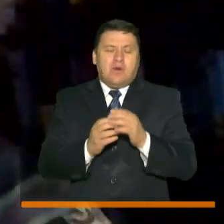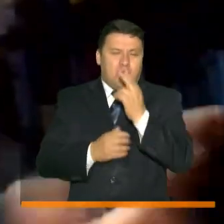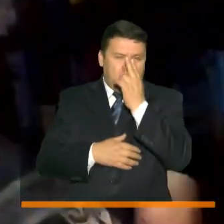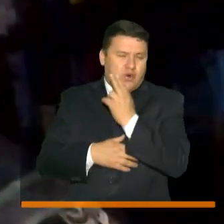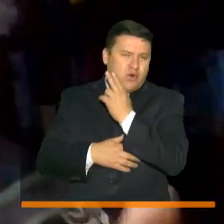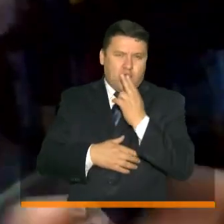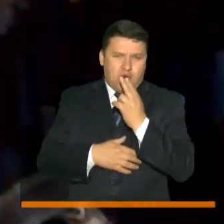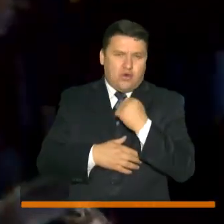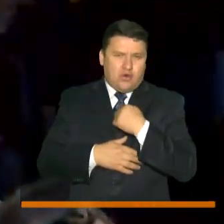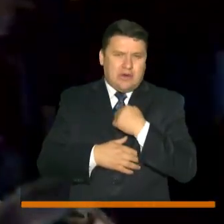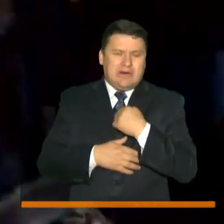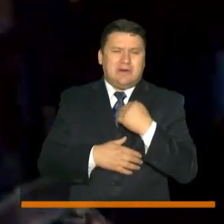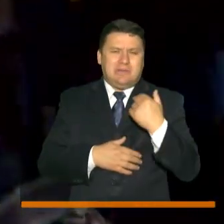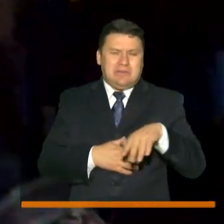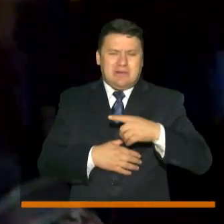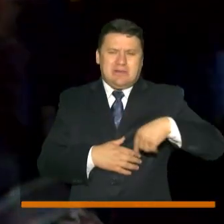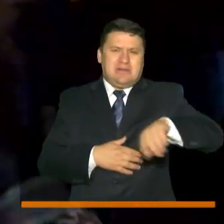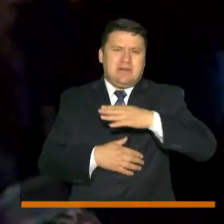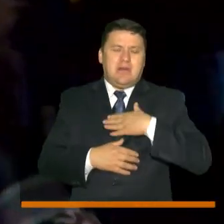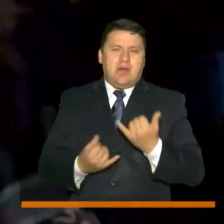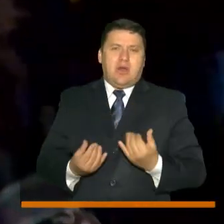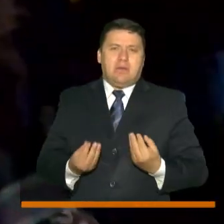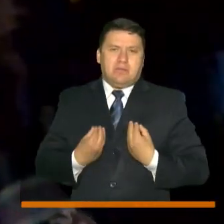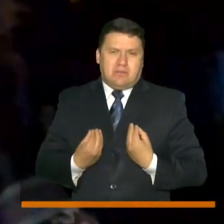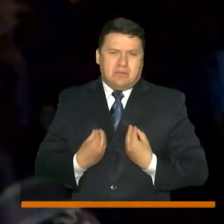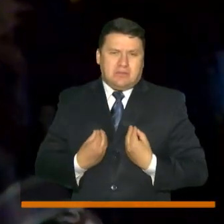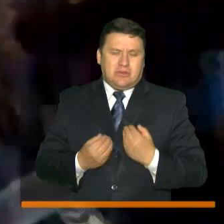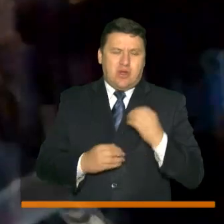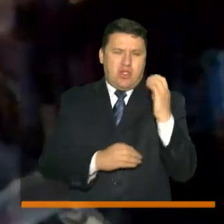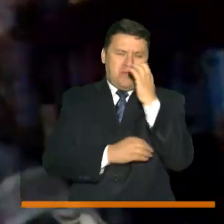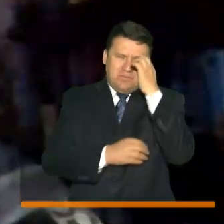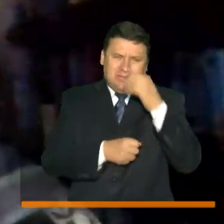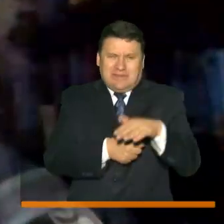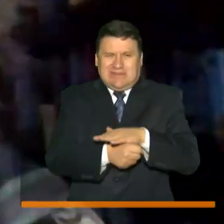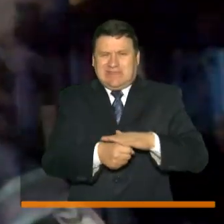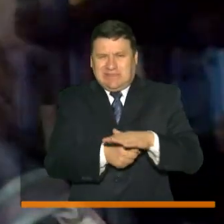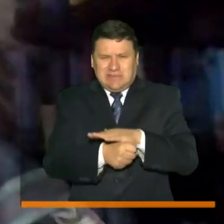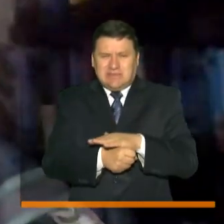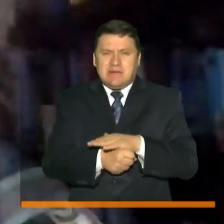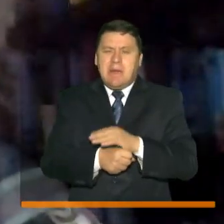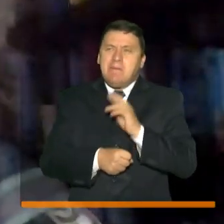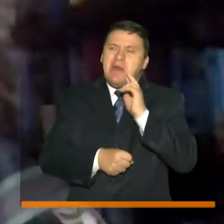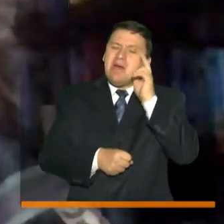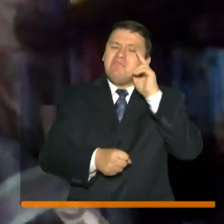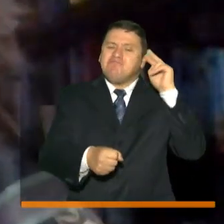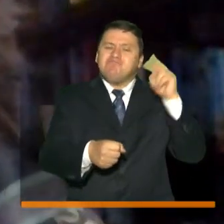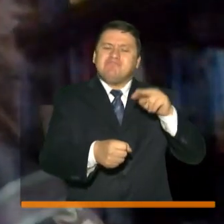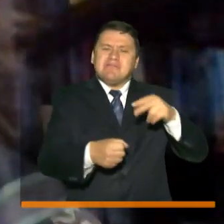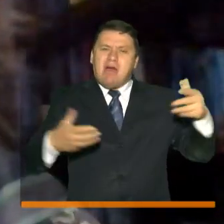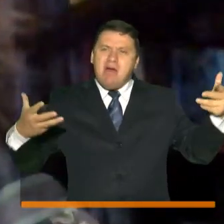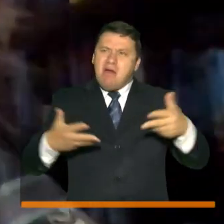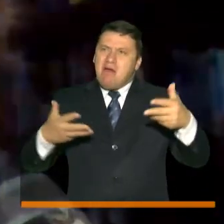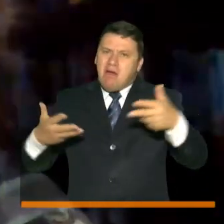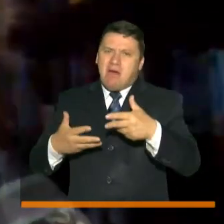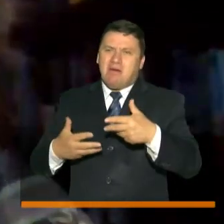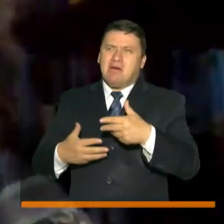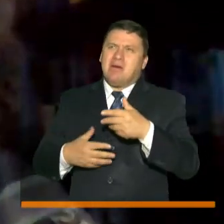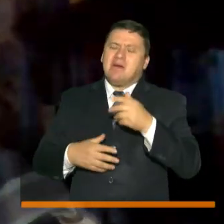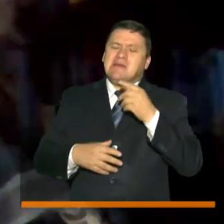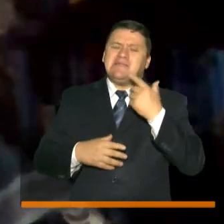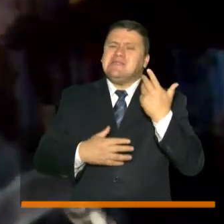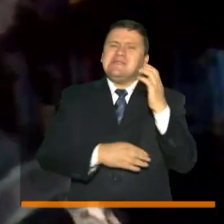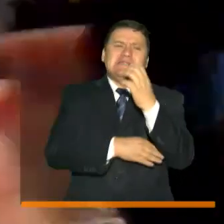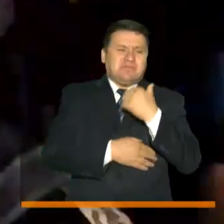en esta coyuntura que estamos viviendo como país han sido solidarios han sido aliados del bienestar de los